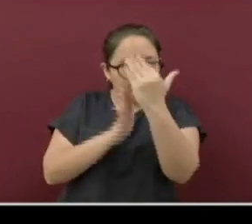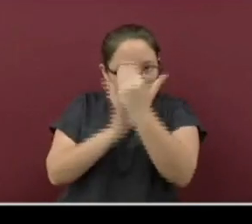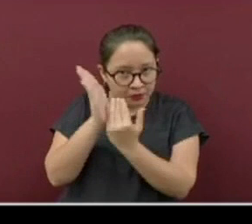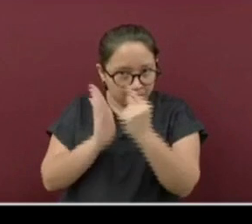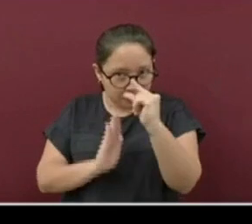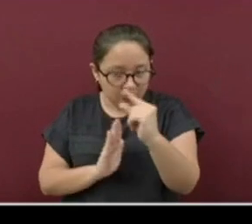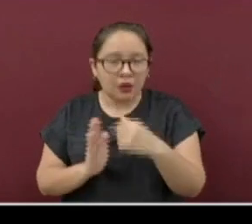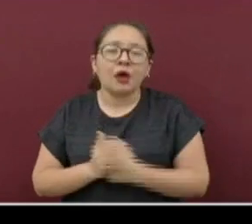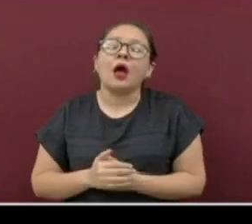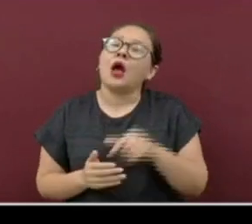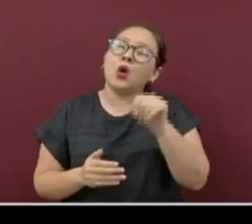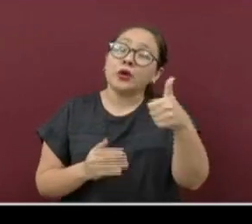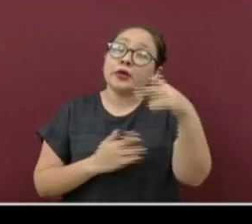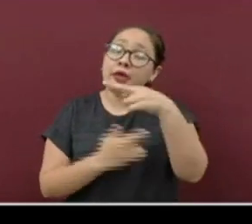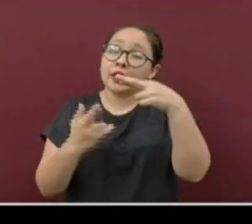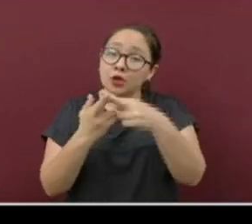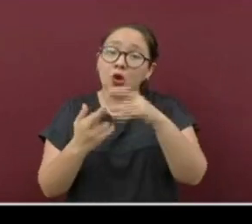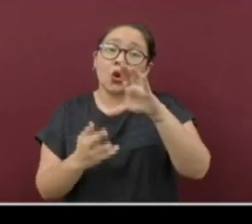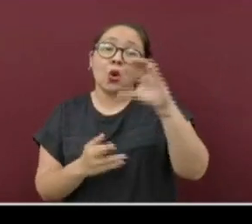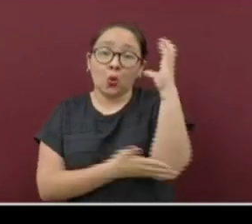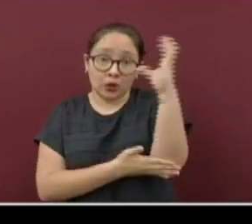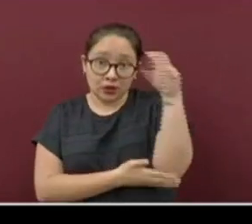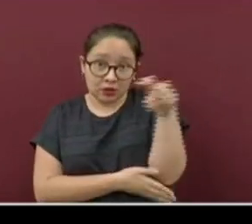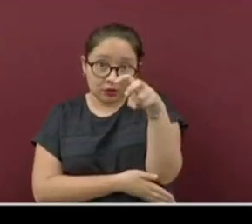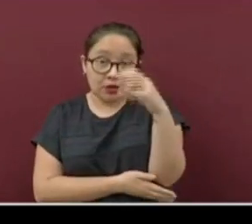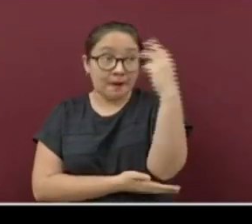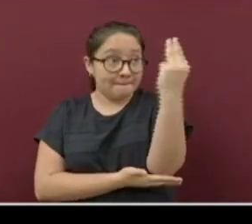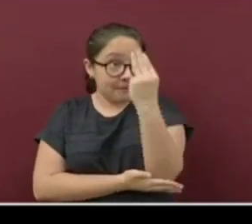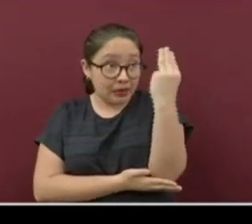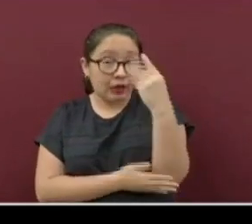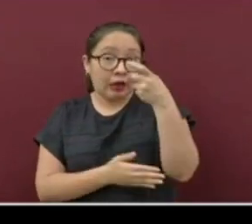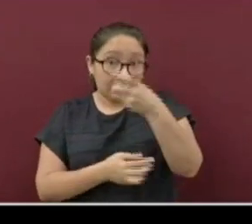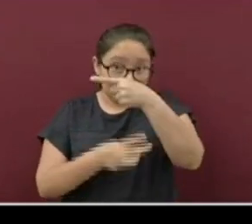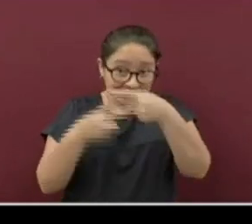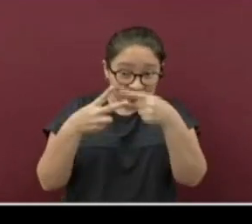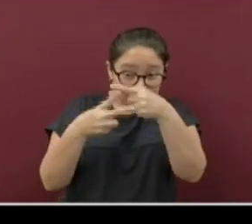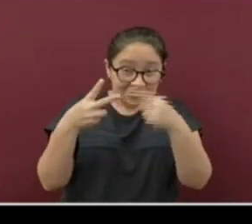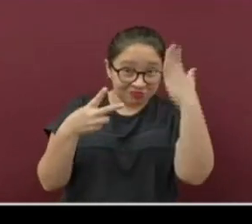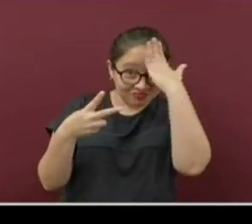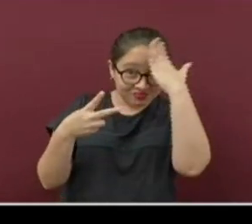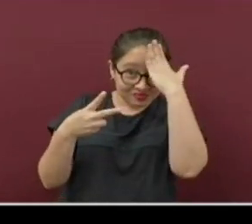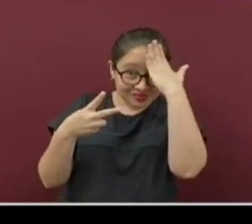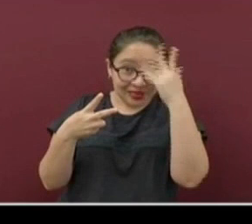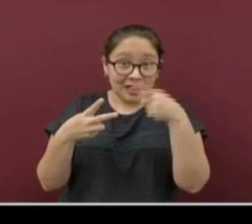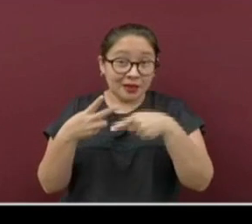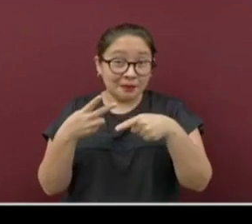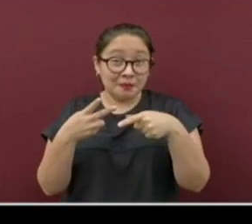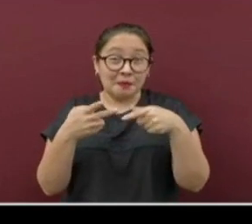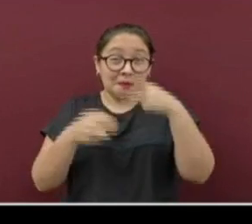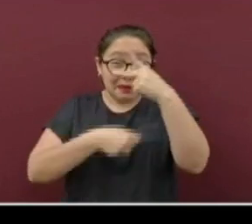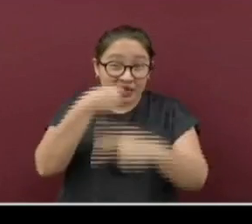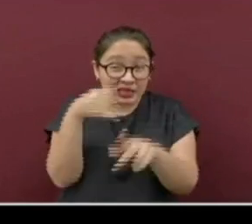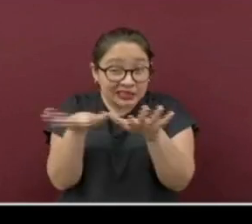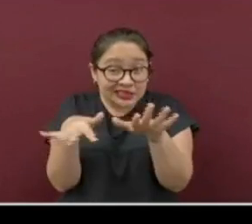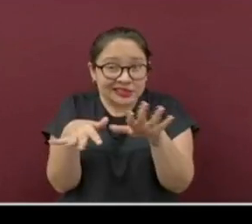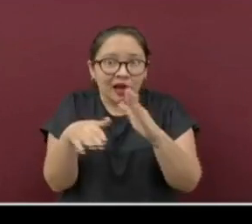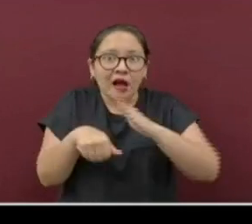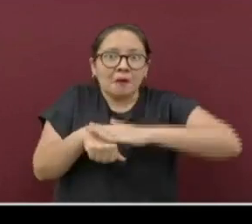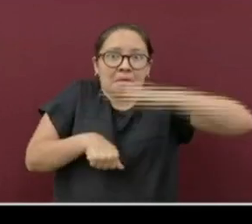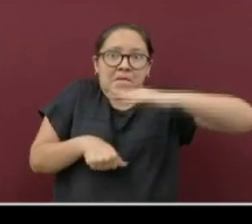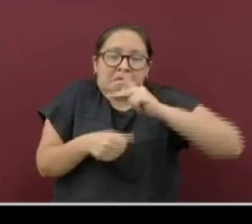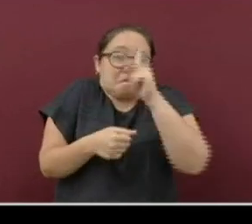Coatzacoalcos, Minatitlán. Estas cabeceras suben de riesgo medio a riesgo alto. Mismo caso pasa con